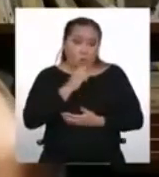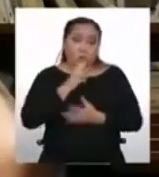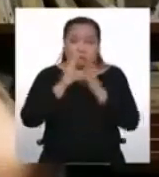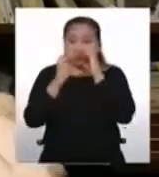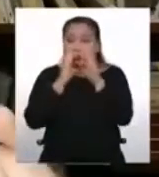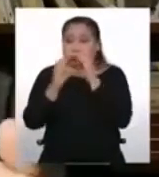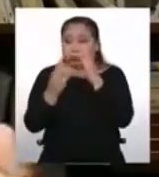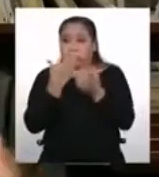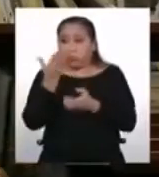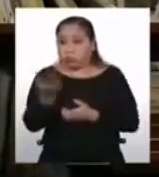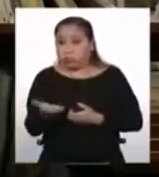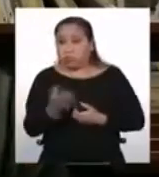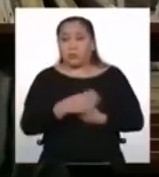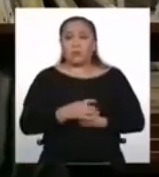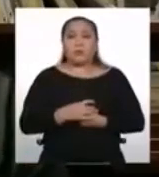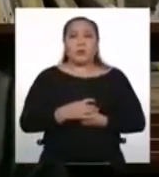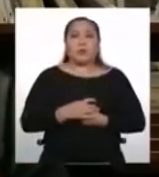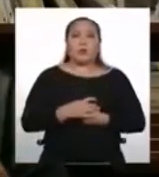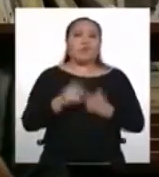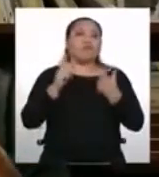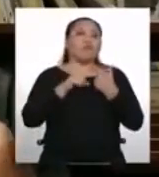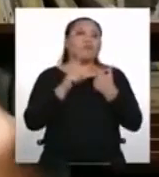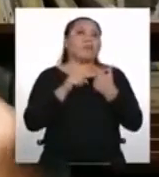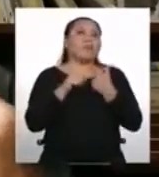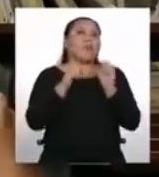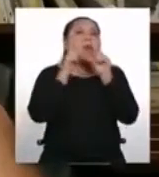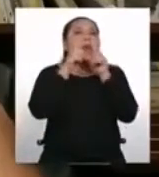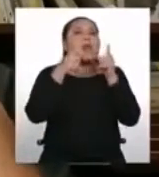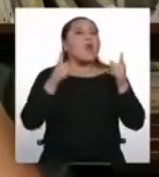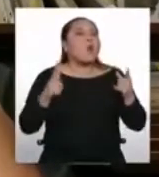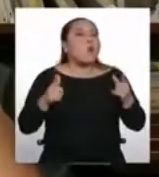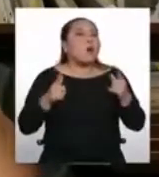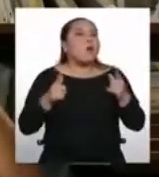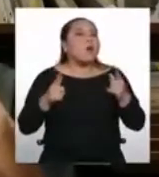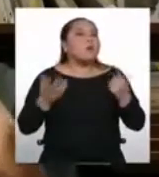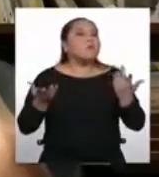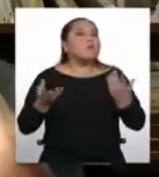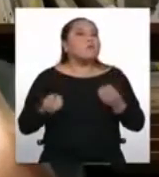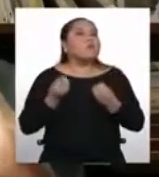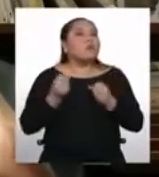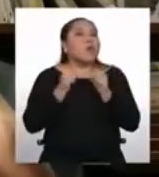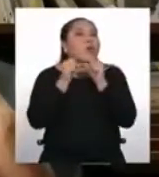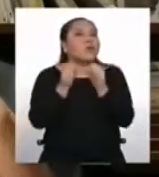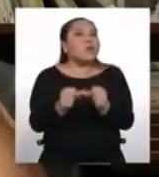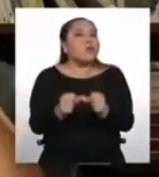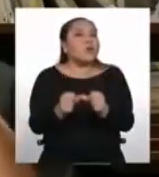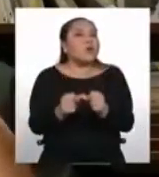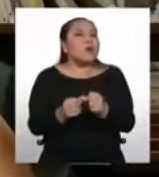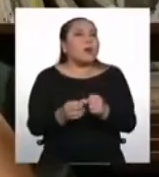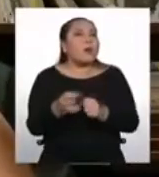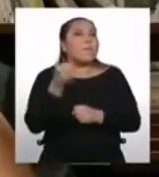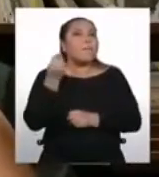comunicarnos. Las lenguas se mantienen porque son útiles para